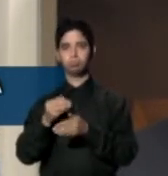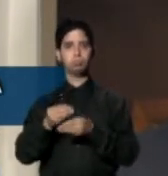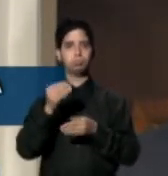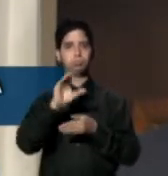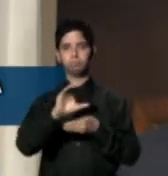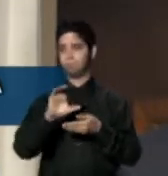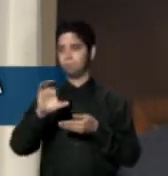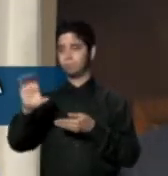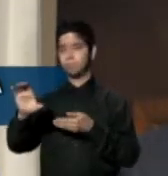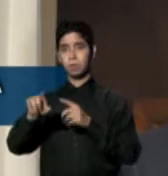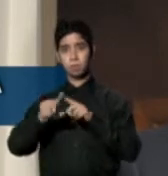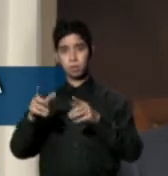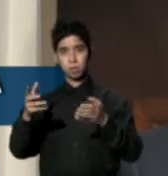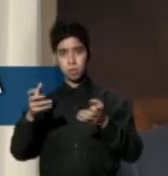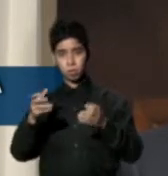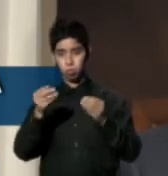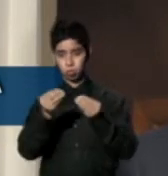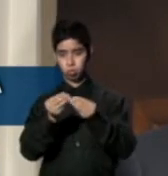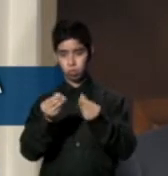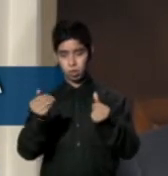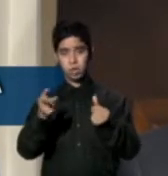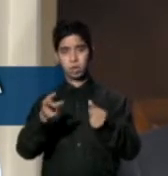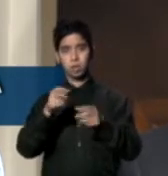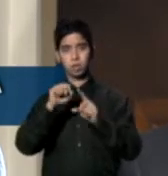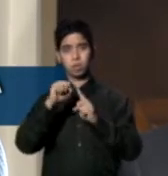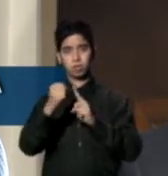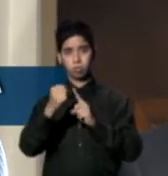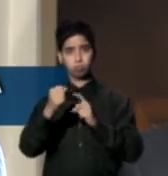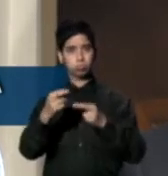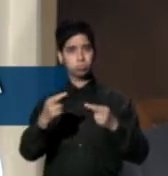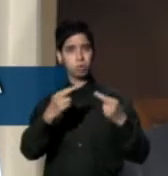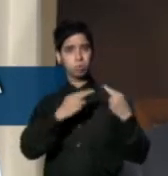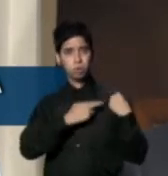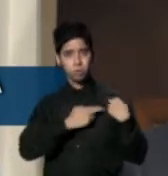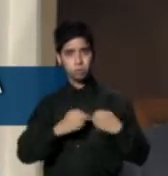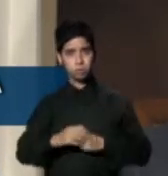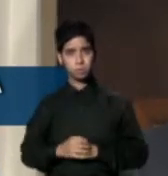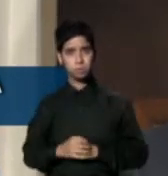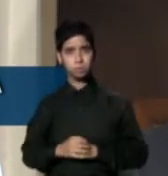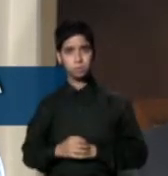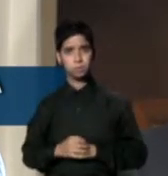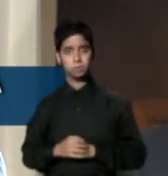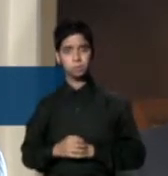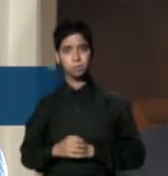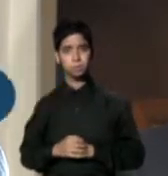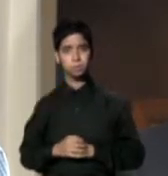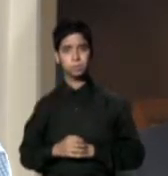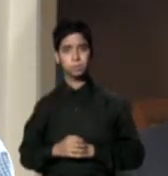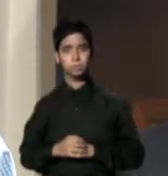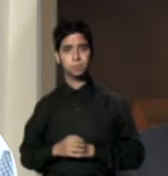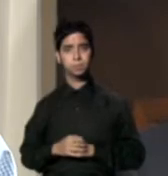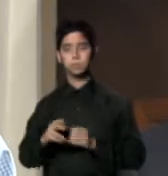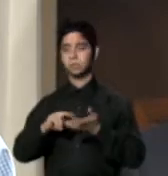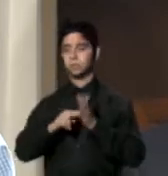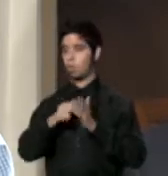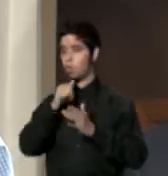atender esto de una manera responsable en términos de no tener que recurrir a otras